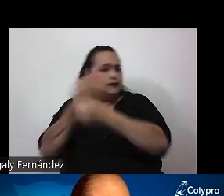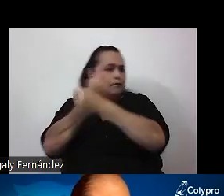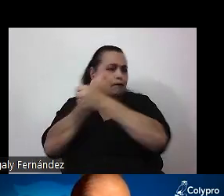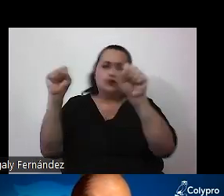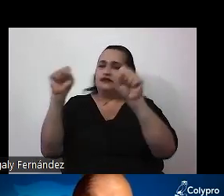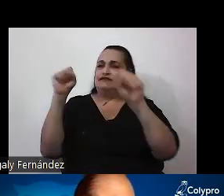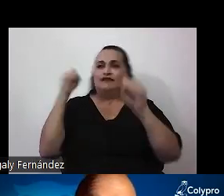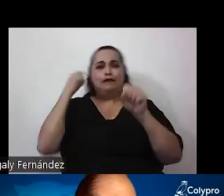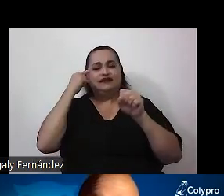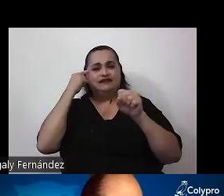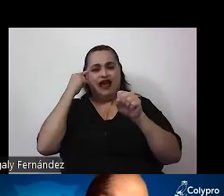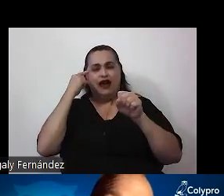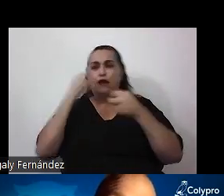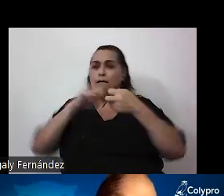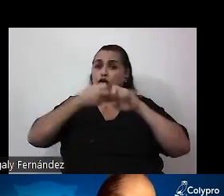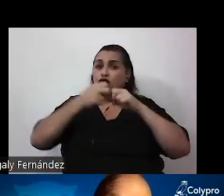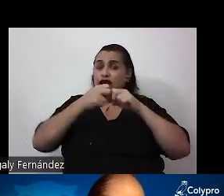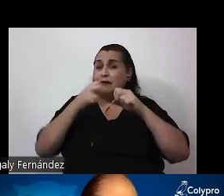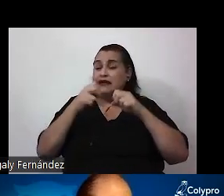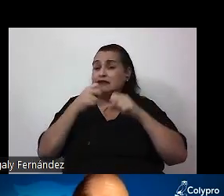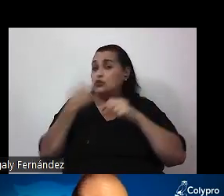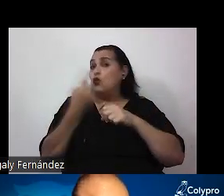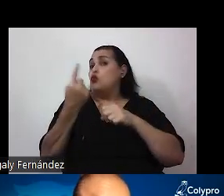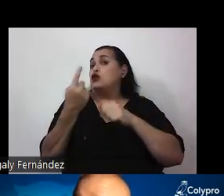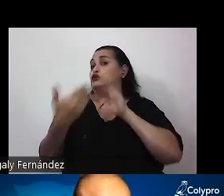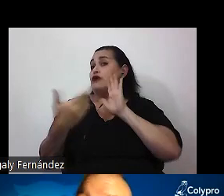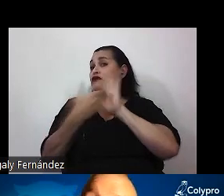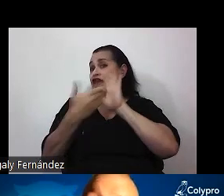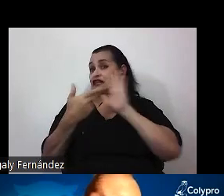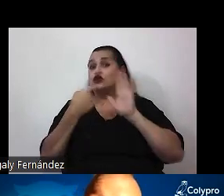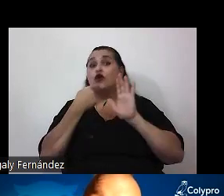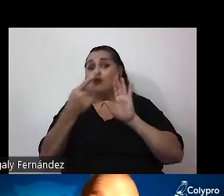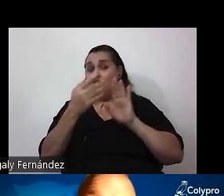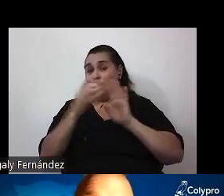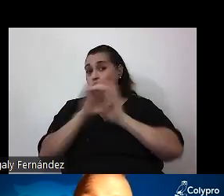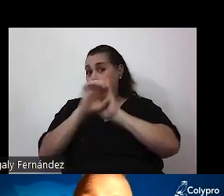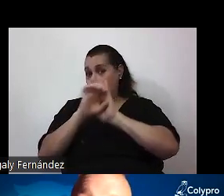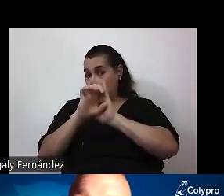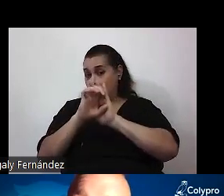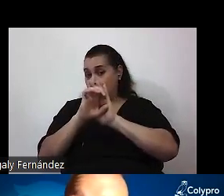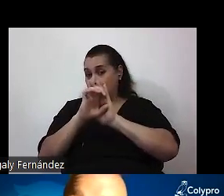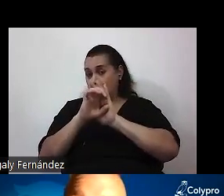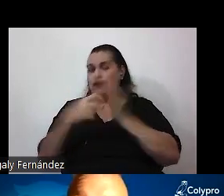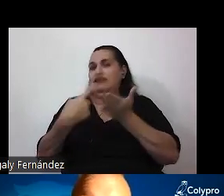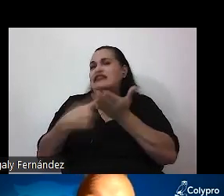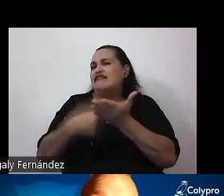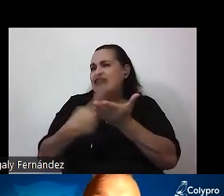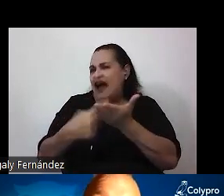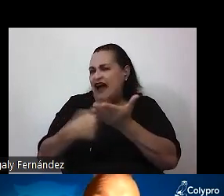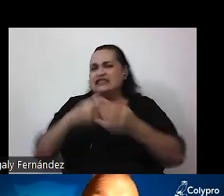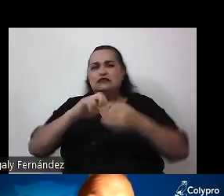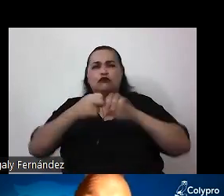ciertos problemas particulares que nos afectan, como los que mencioné a modo de ejemplo, los debates sobre problemas